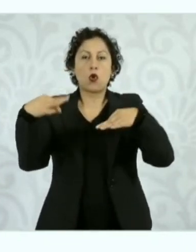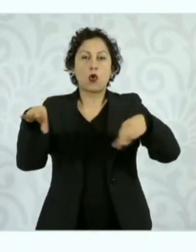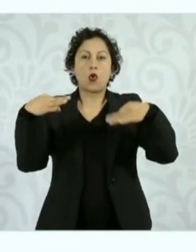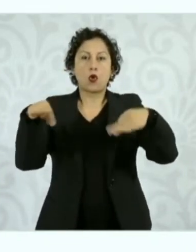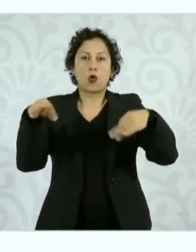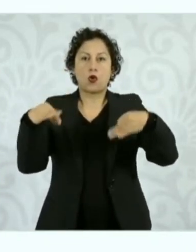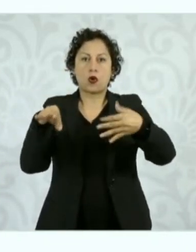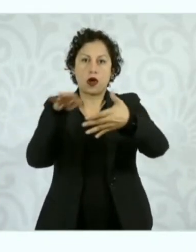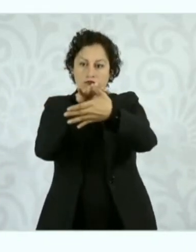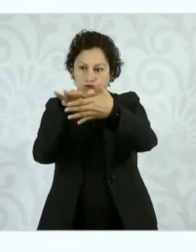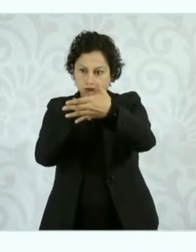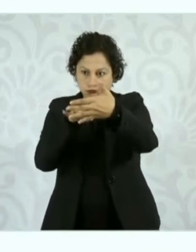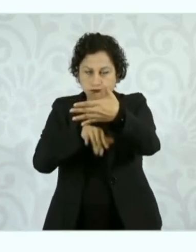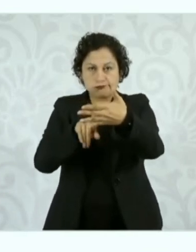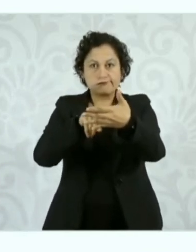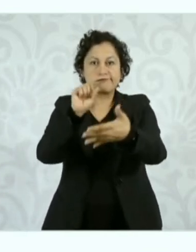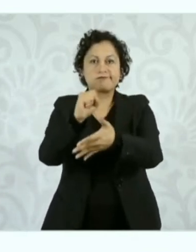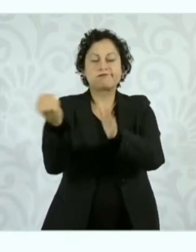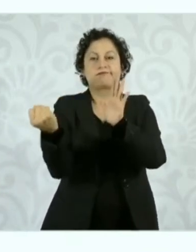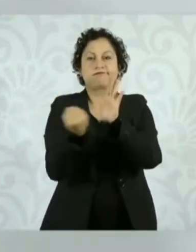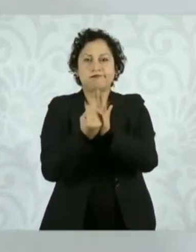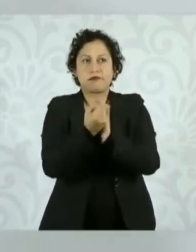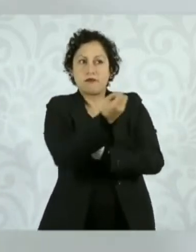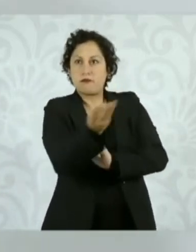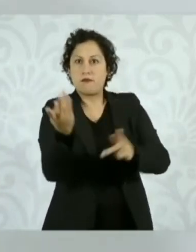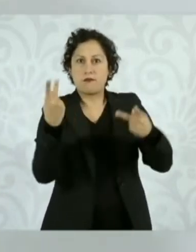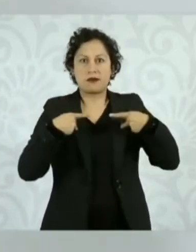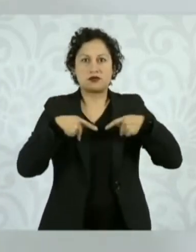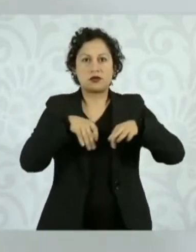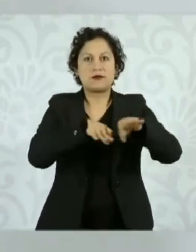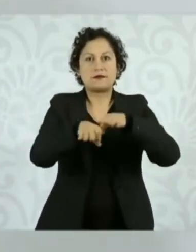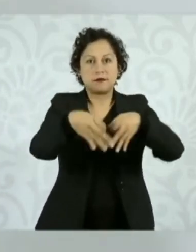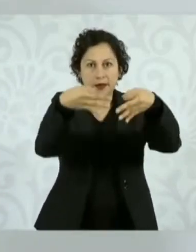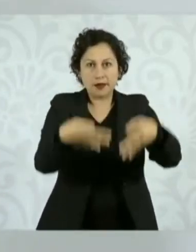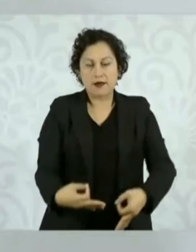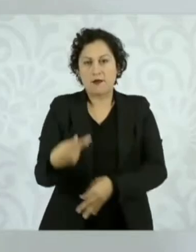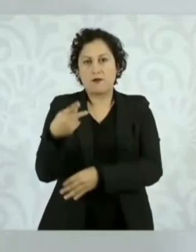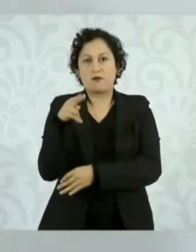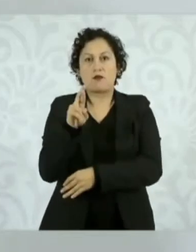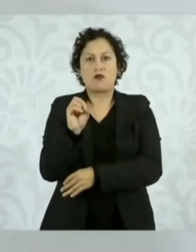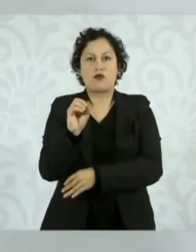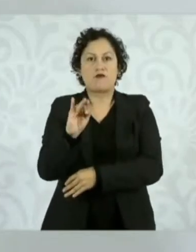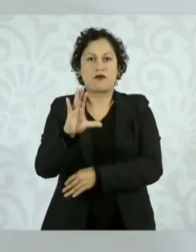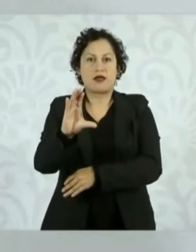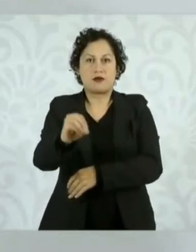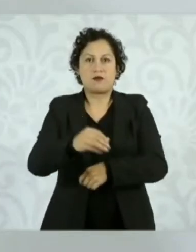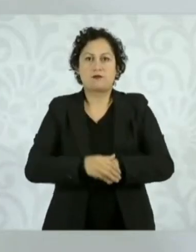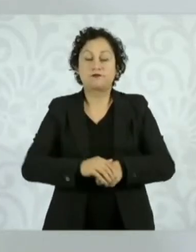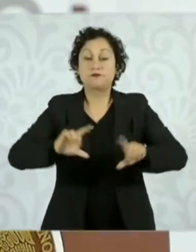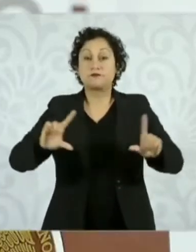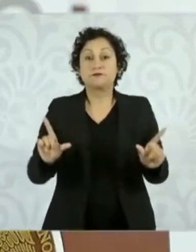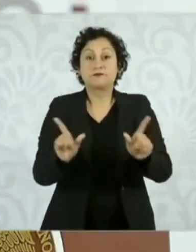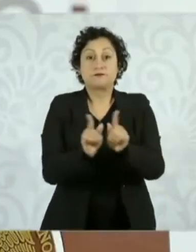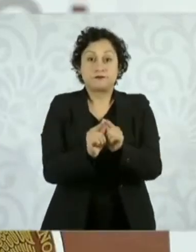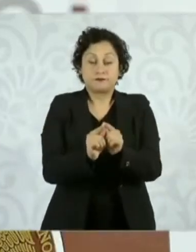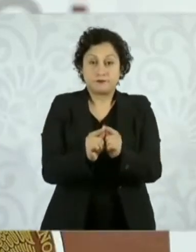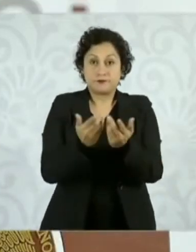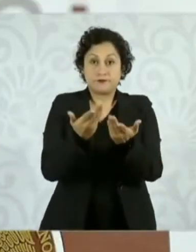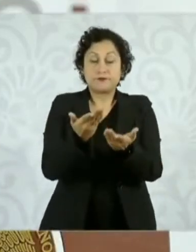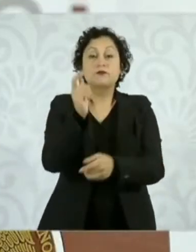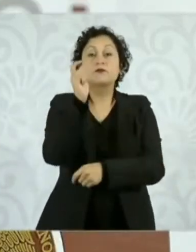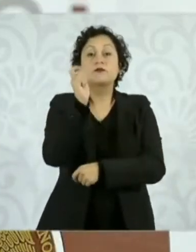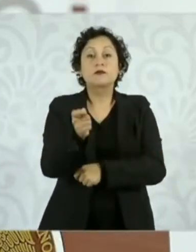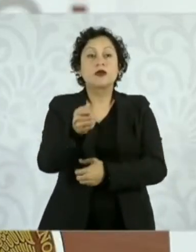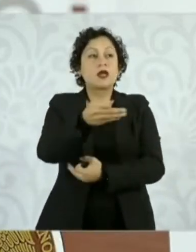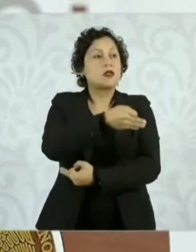requisitos que los acrediten como defensoras y defensores de la confianza. Concluyo, presidenta, todas y todos